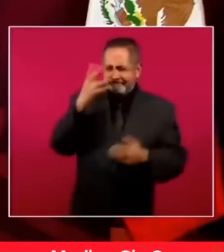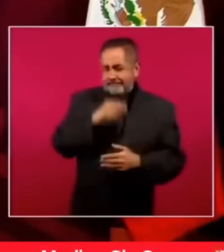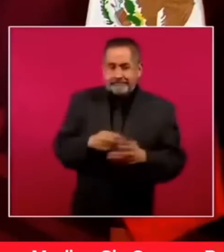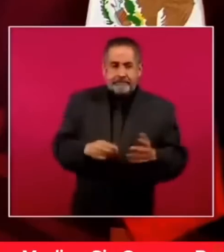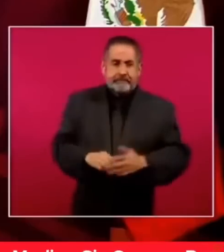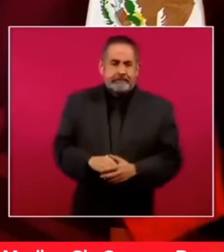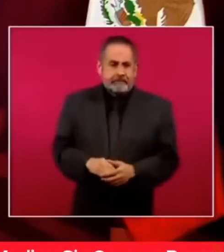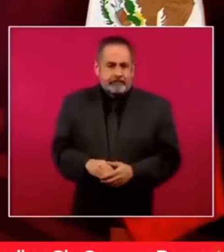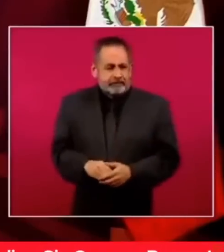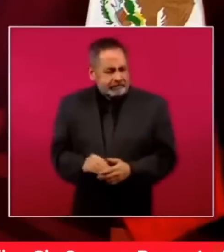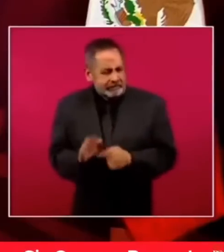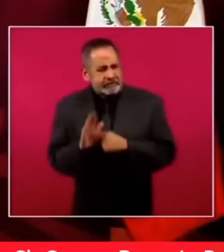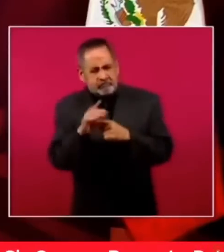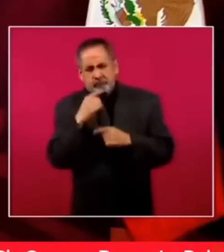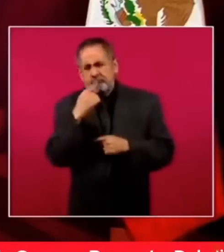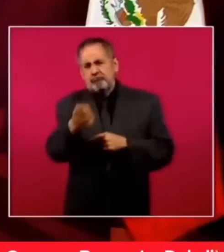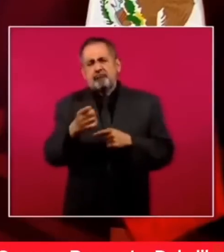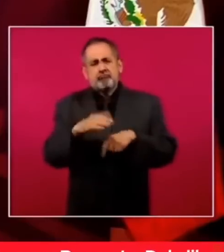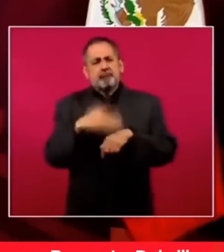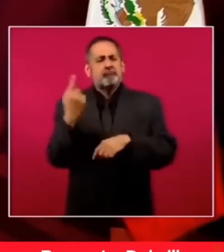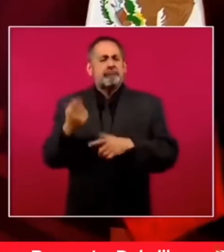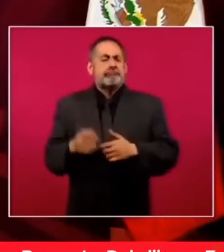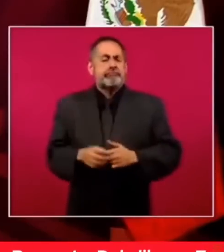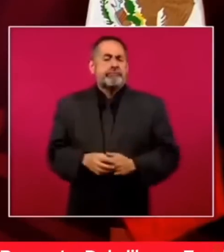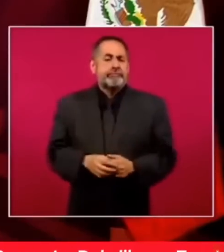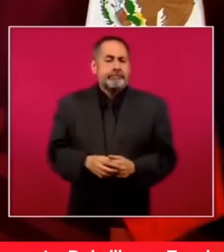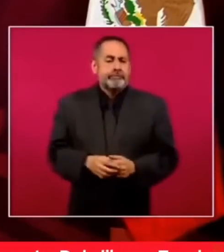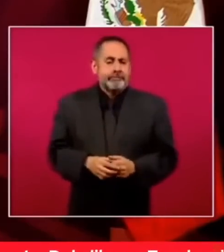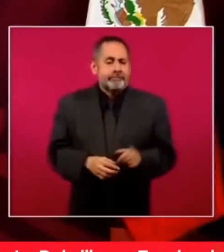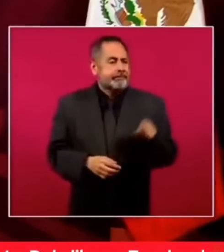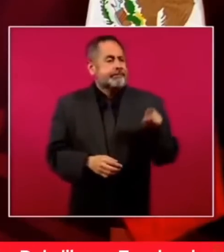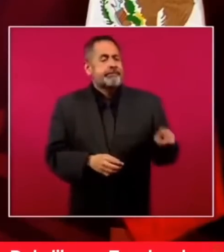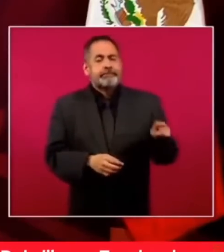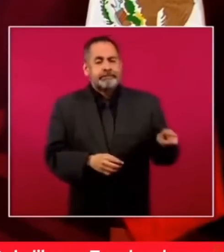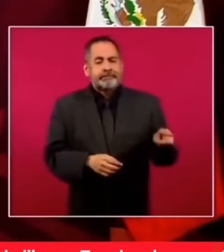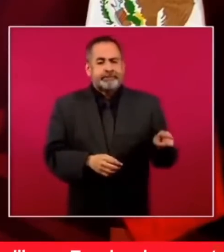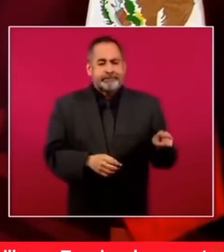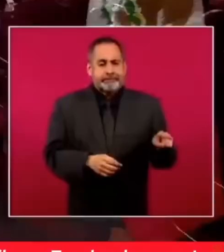y digo esto porque a él le da por